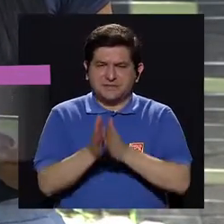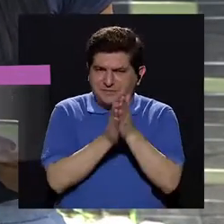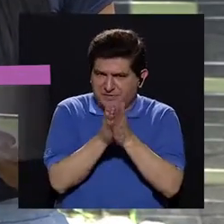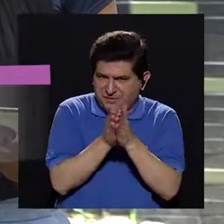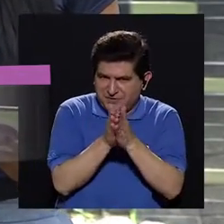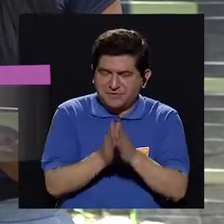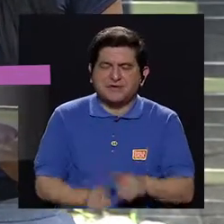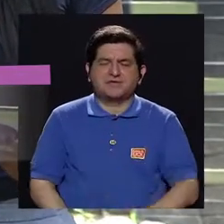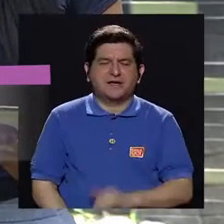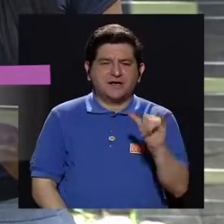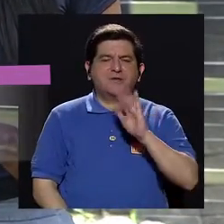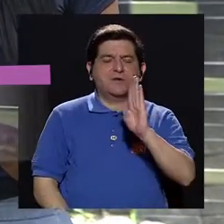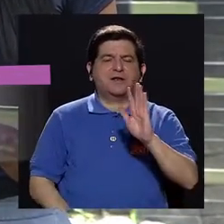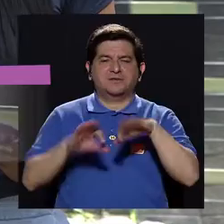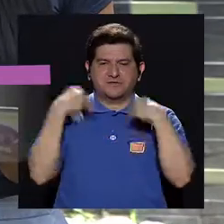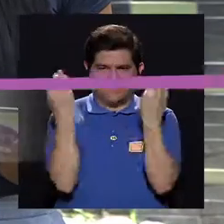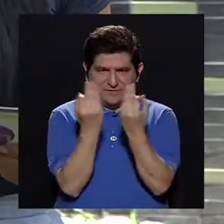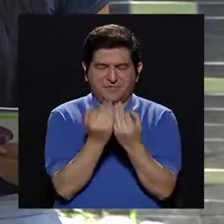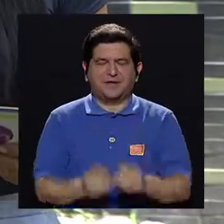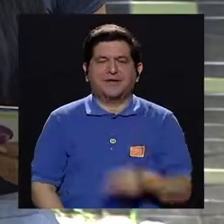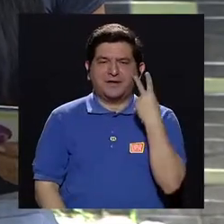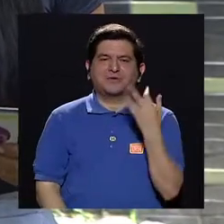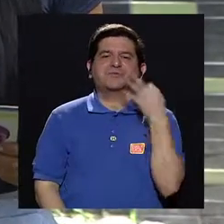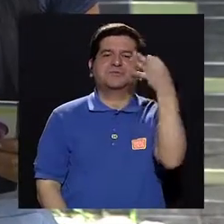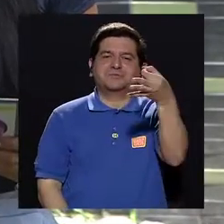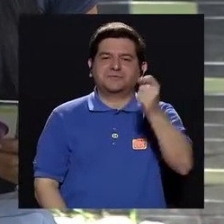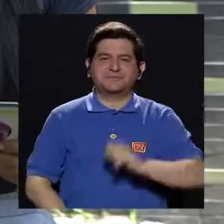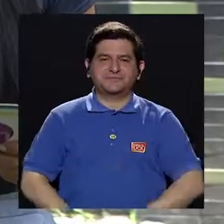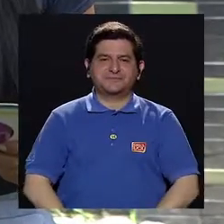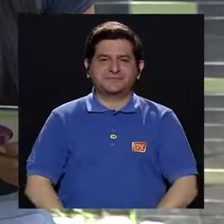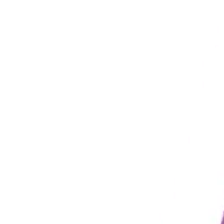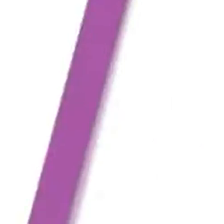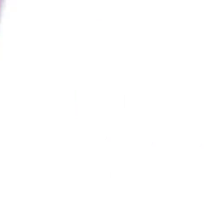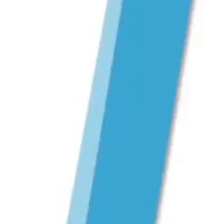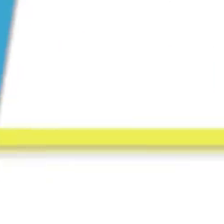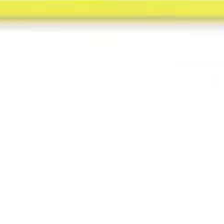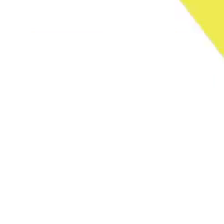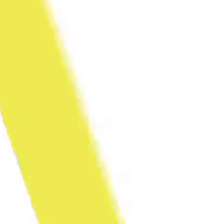y del provecho suyo y el de sus seres queridos. Hasta luego.